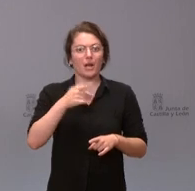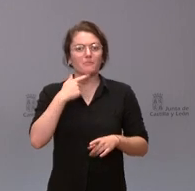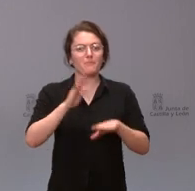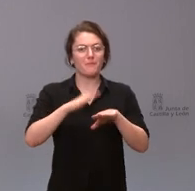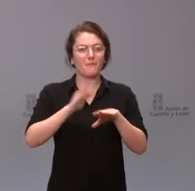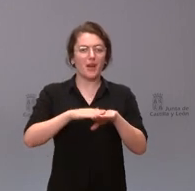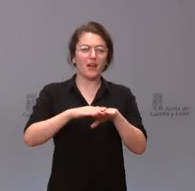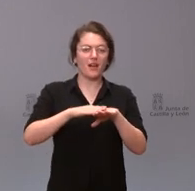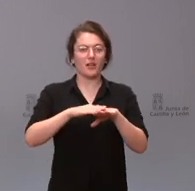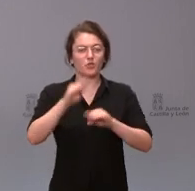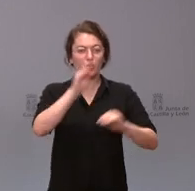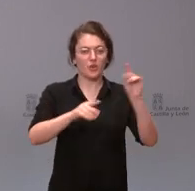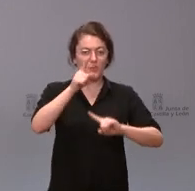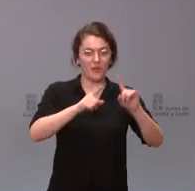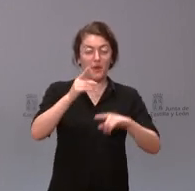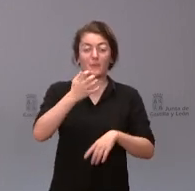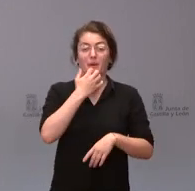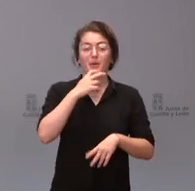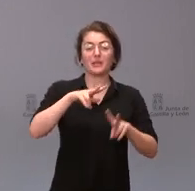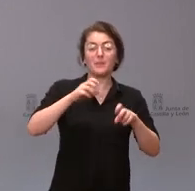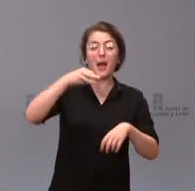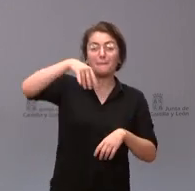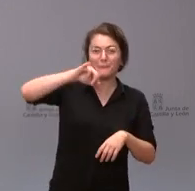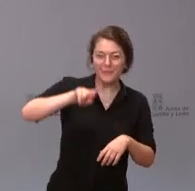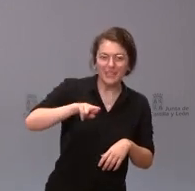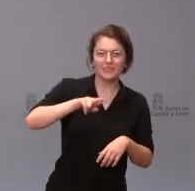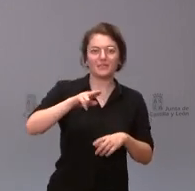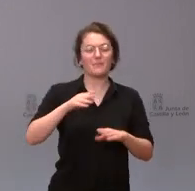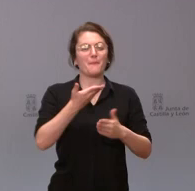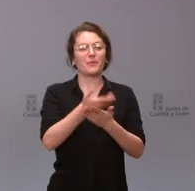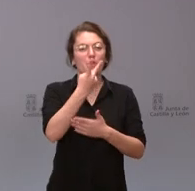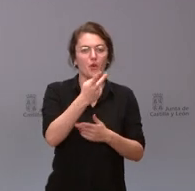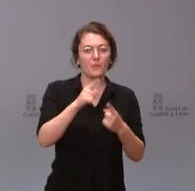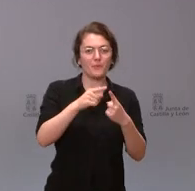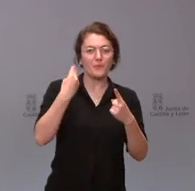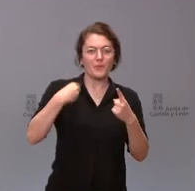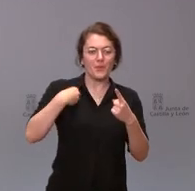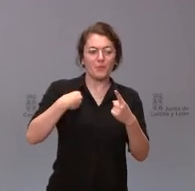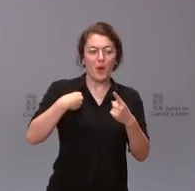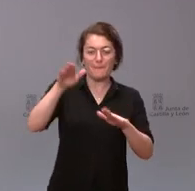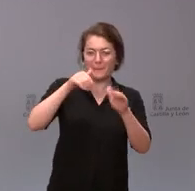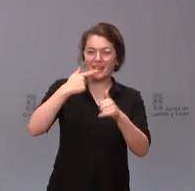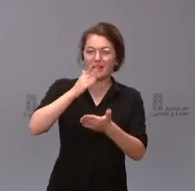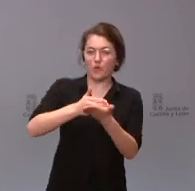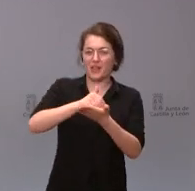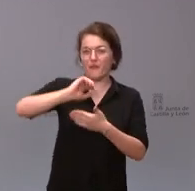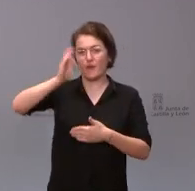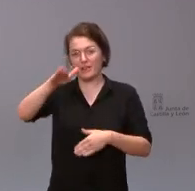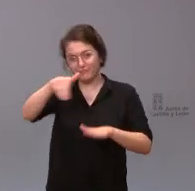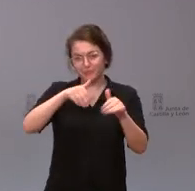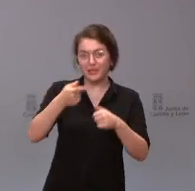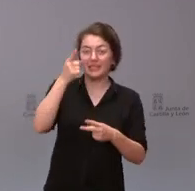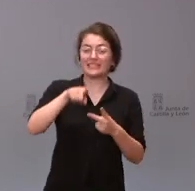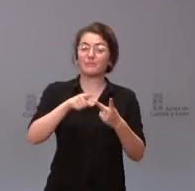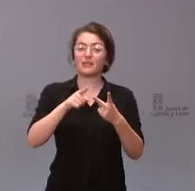MIR pedíamos dos cosas la de habilitar a los profesionales extracomunitarios y la de posibilitar que aquellas personas que habían